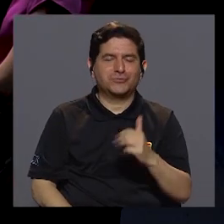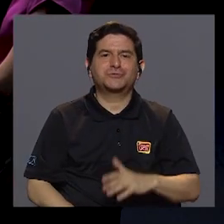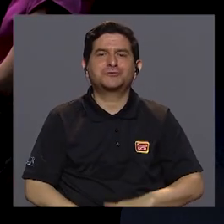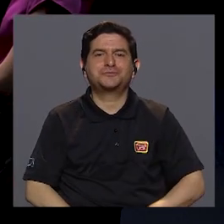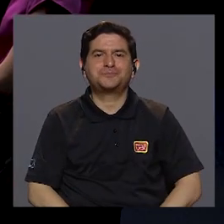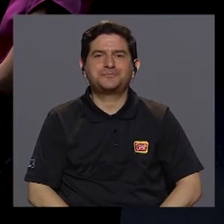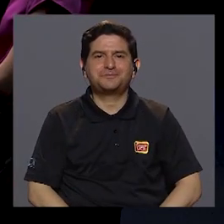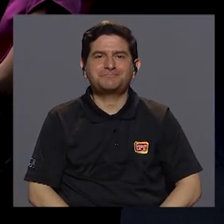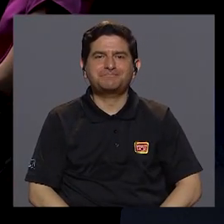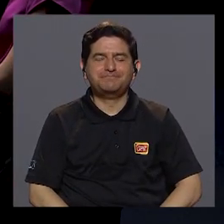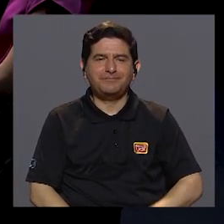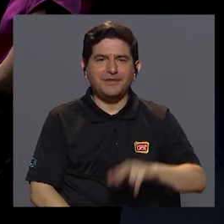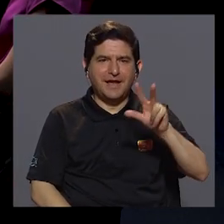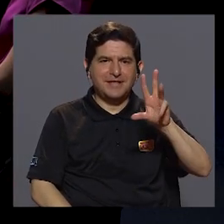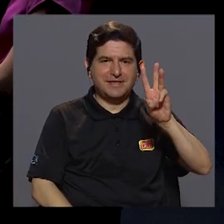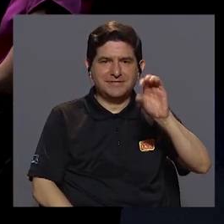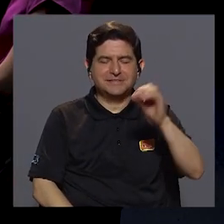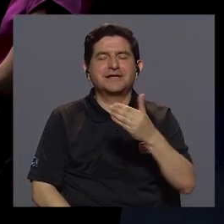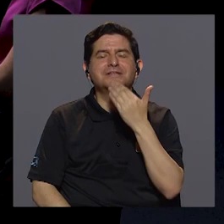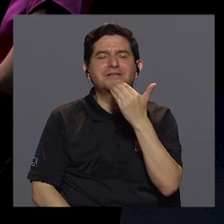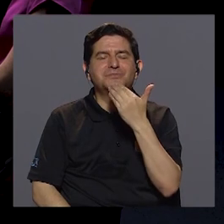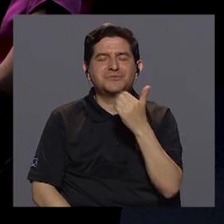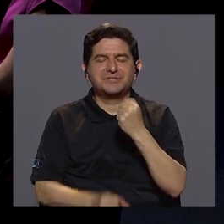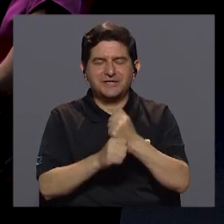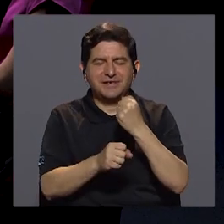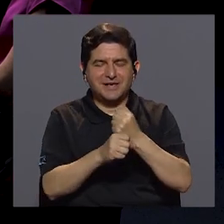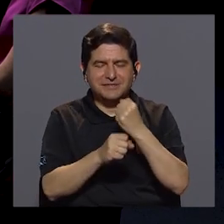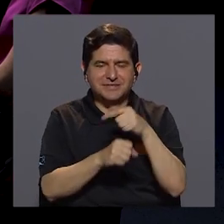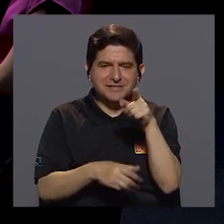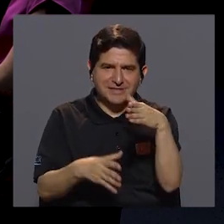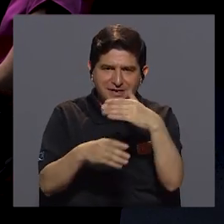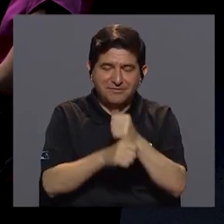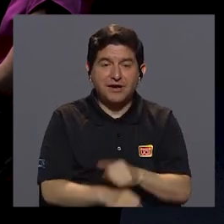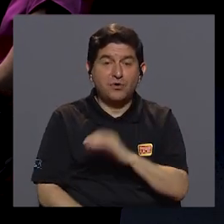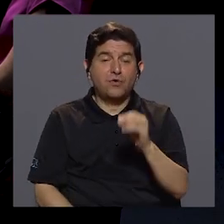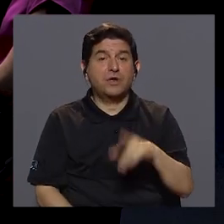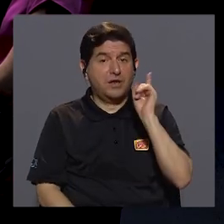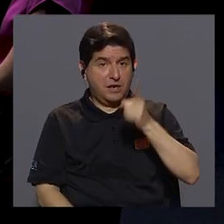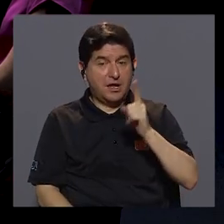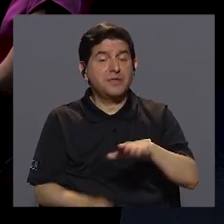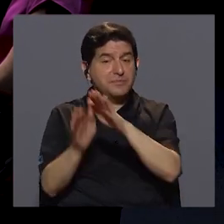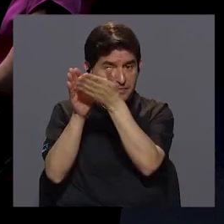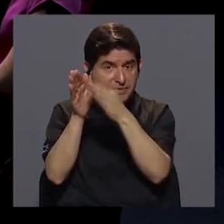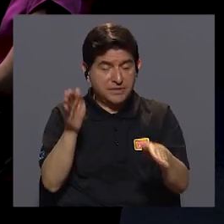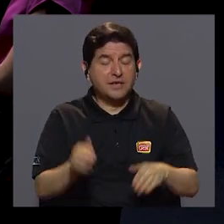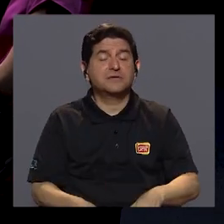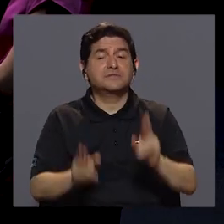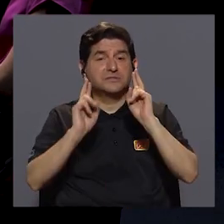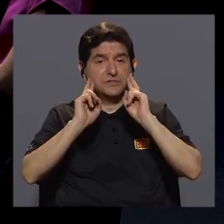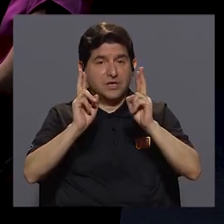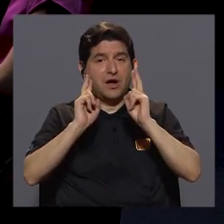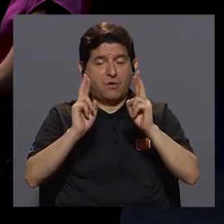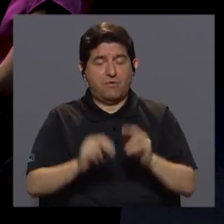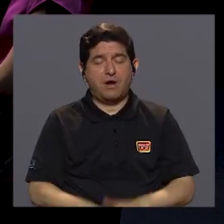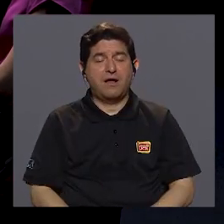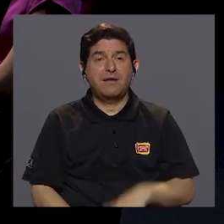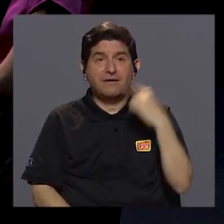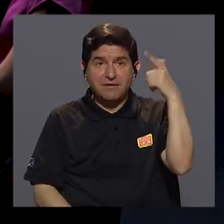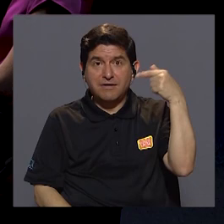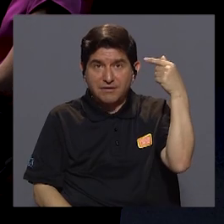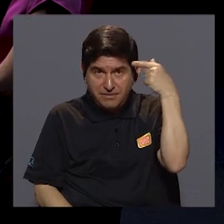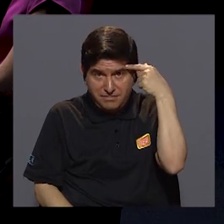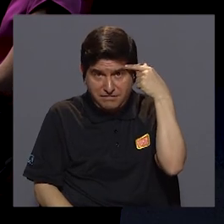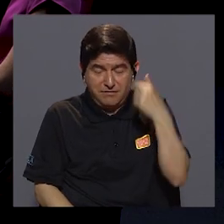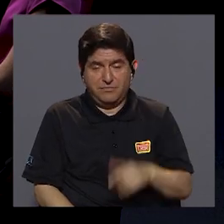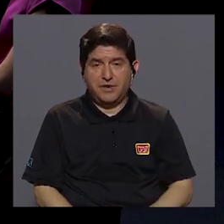sectores. Desde 360 agradecer un trabajo como estos y sobre todo ese llamado de atención que hace Contraloría y que ojalá de algún modo el Estado,